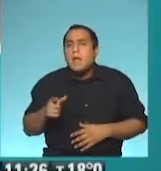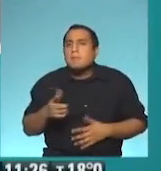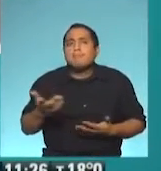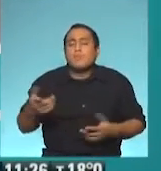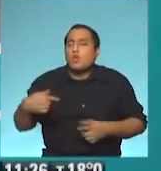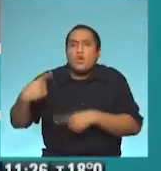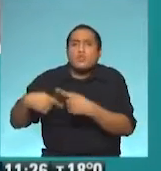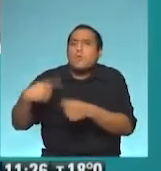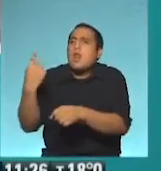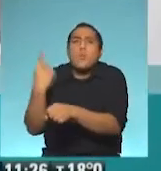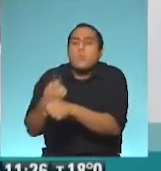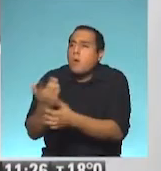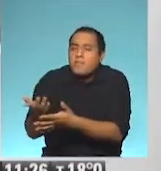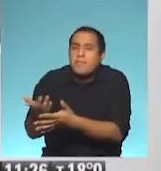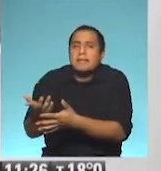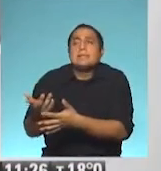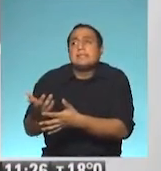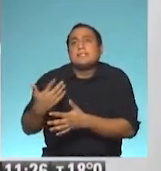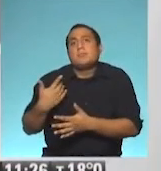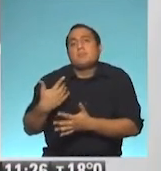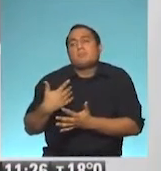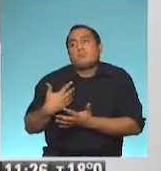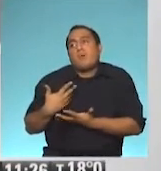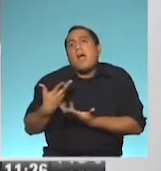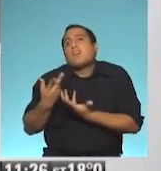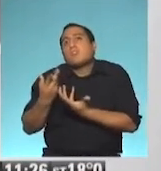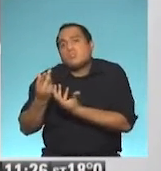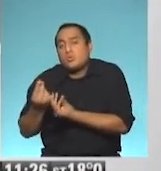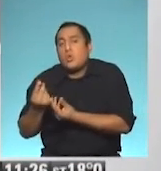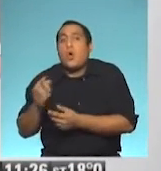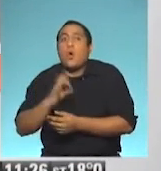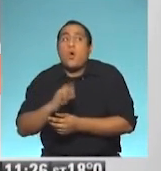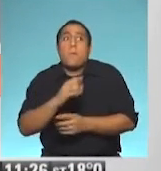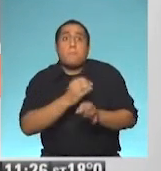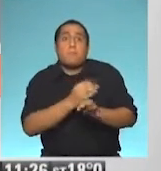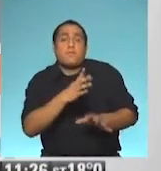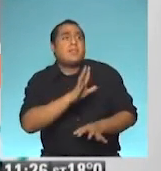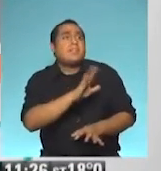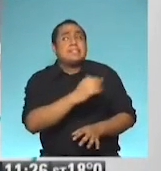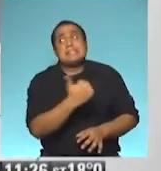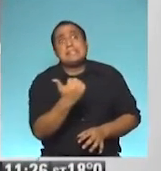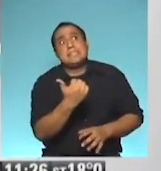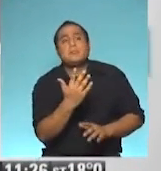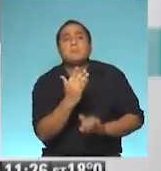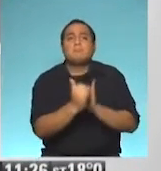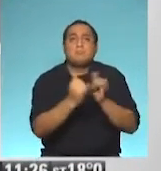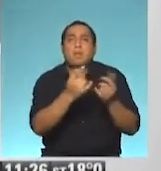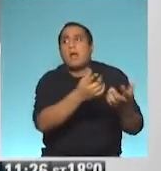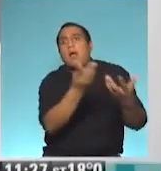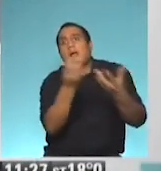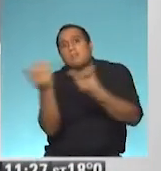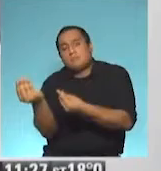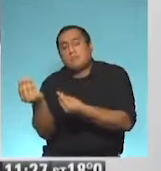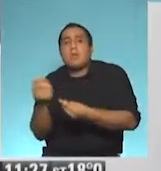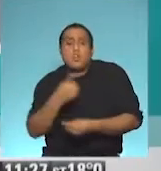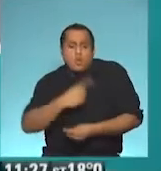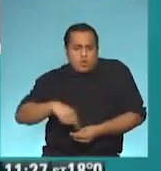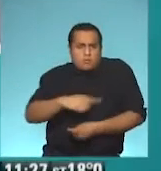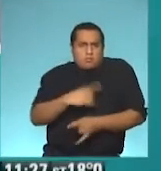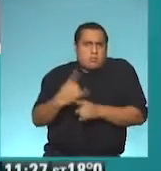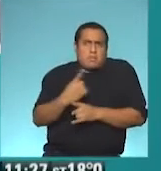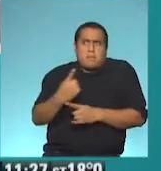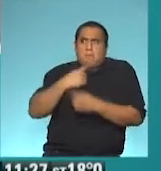continuar, poder acercarse a un profesional de la salud que, digamos, siempre estamos dispuestos, ¿no?